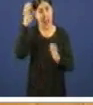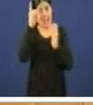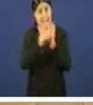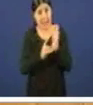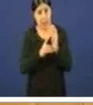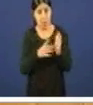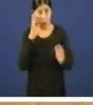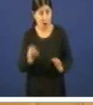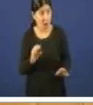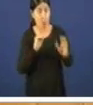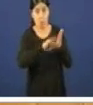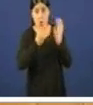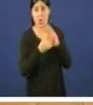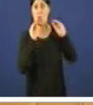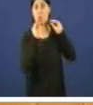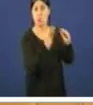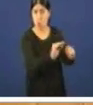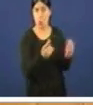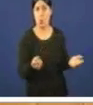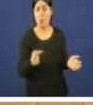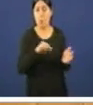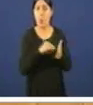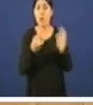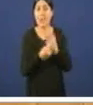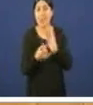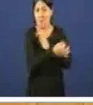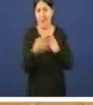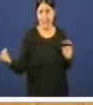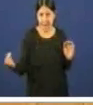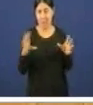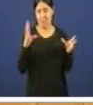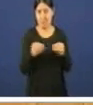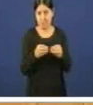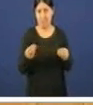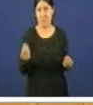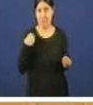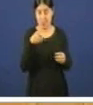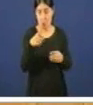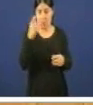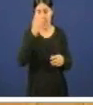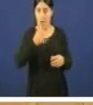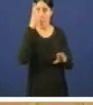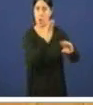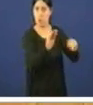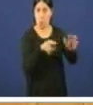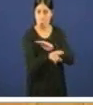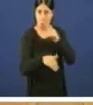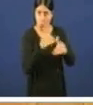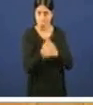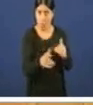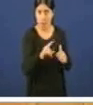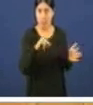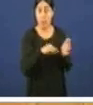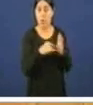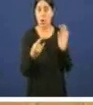o seu proxecto é un proxecto perfectamente congruente coa ideoloxía que profesan sí señor é un proxecto